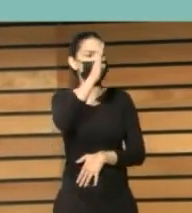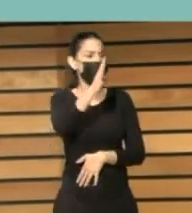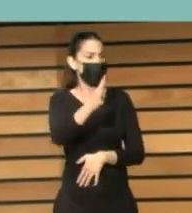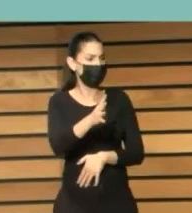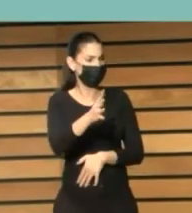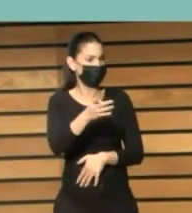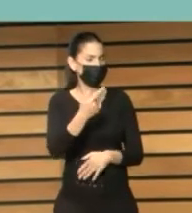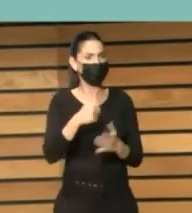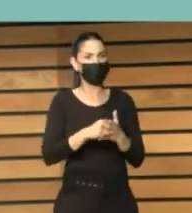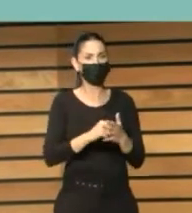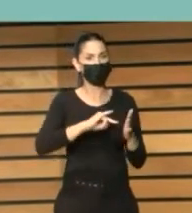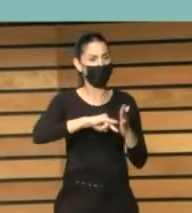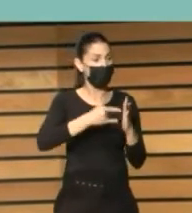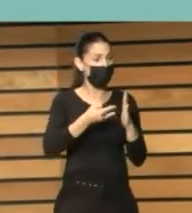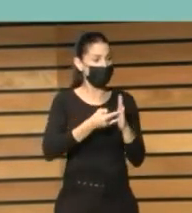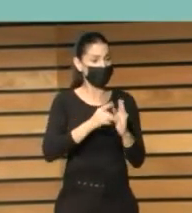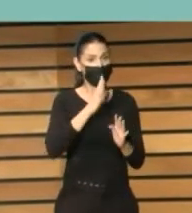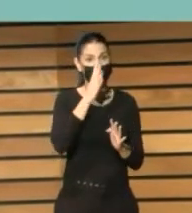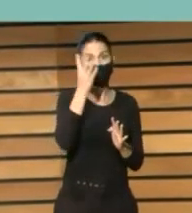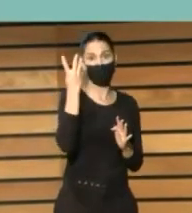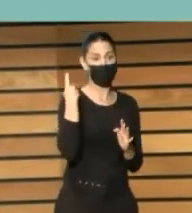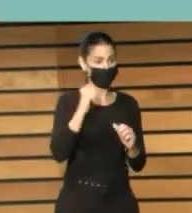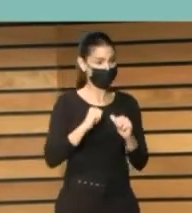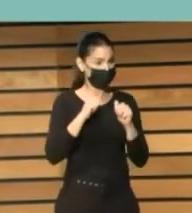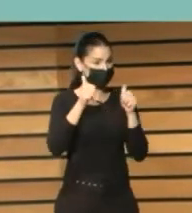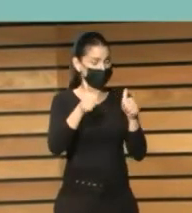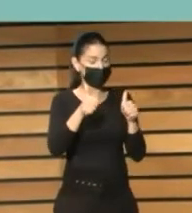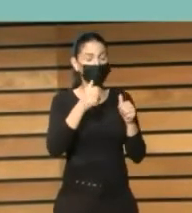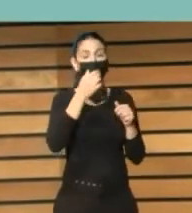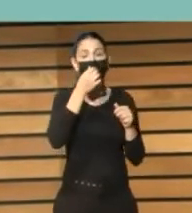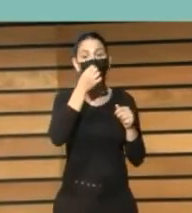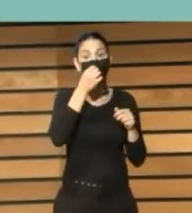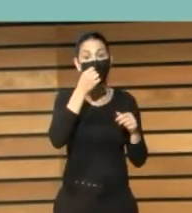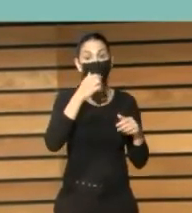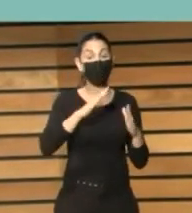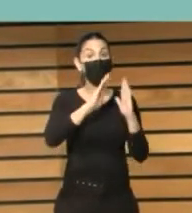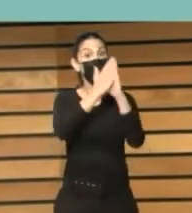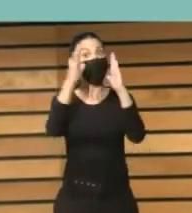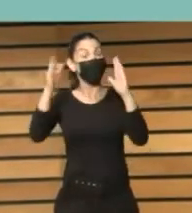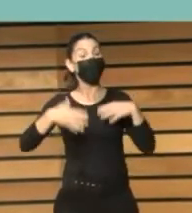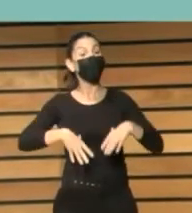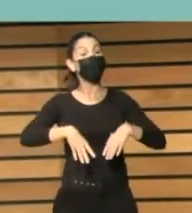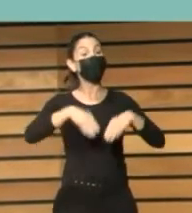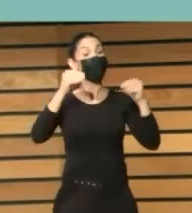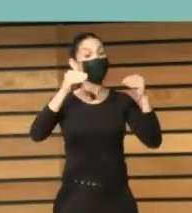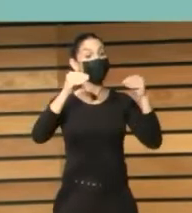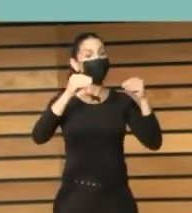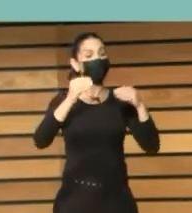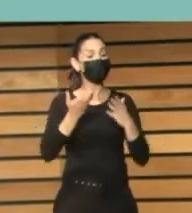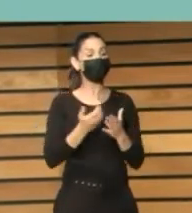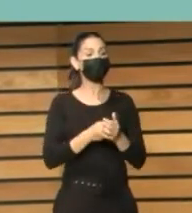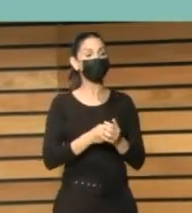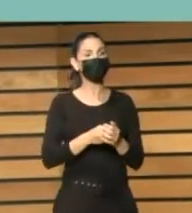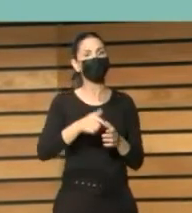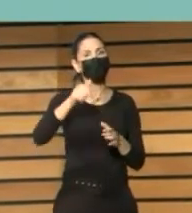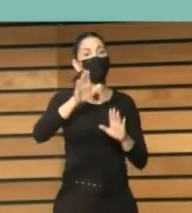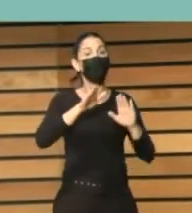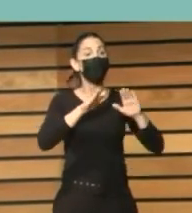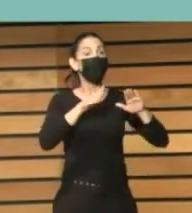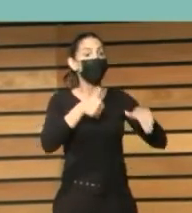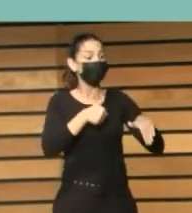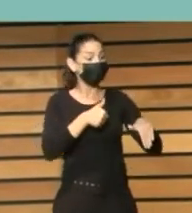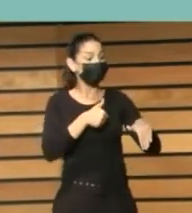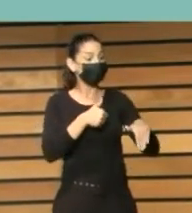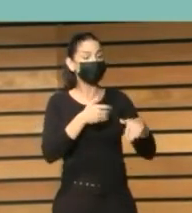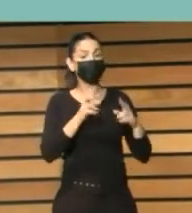hace que tenemos en marcha este Club de Lectura Fácil la Biblioteca de Aruca ha podido conformar un fondo variado